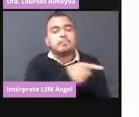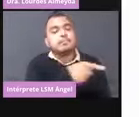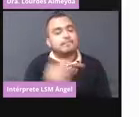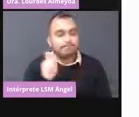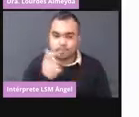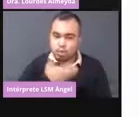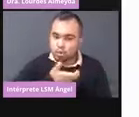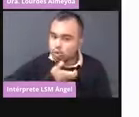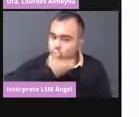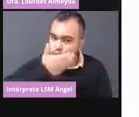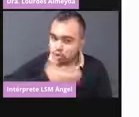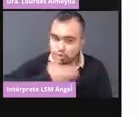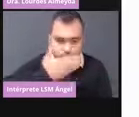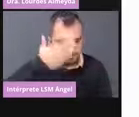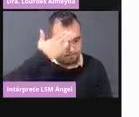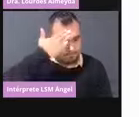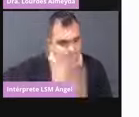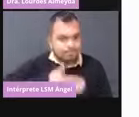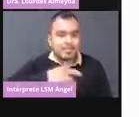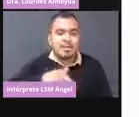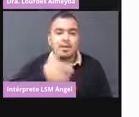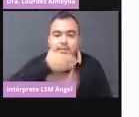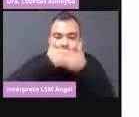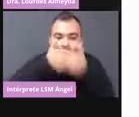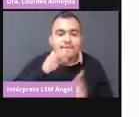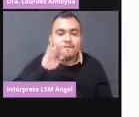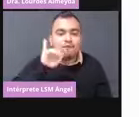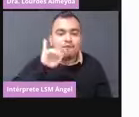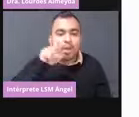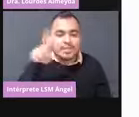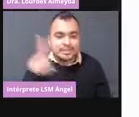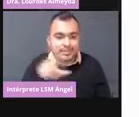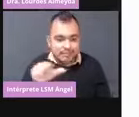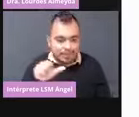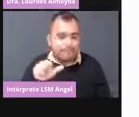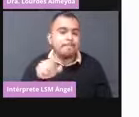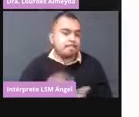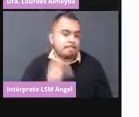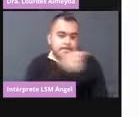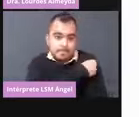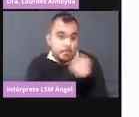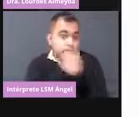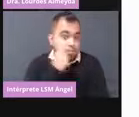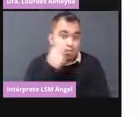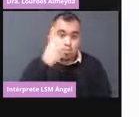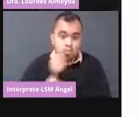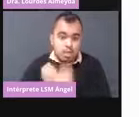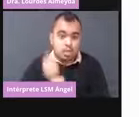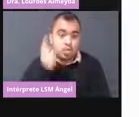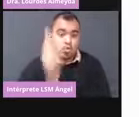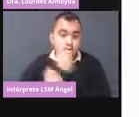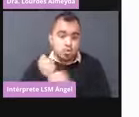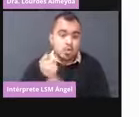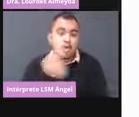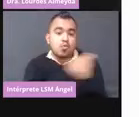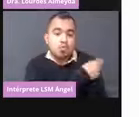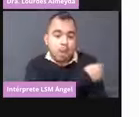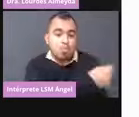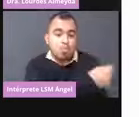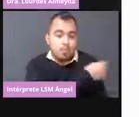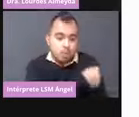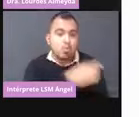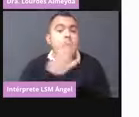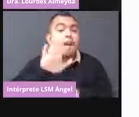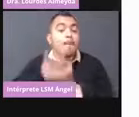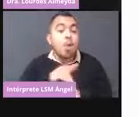también a vacunarse contra influenza. La vacuna de la influenza se pone todos los años porque es una vacuna que los